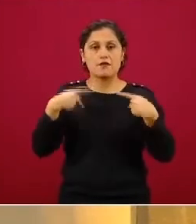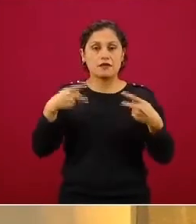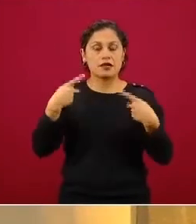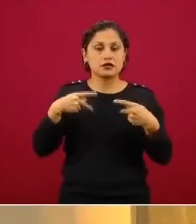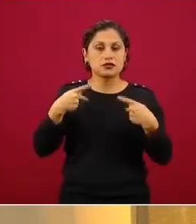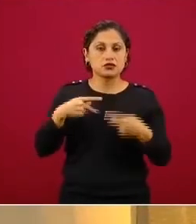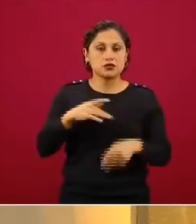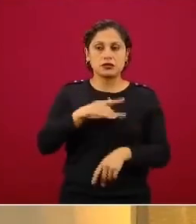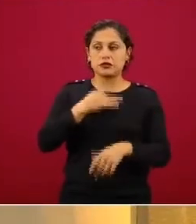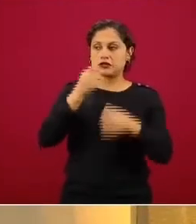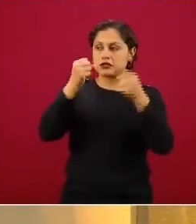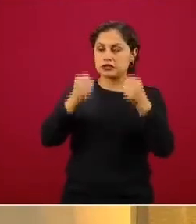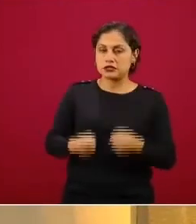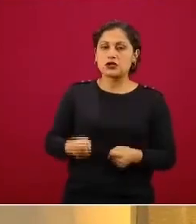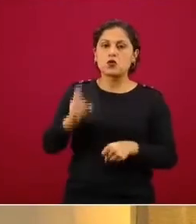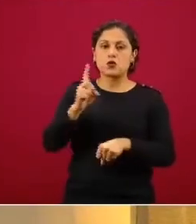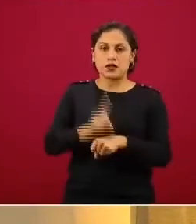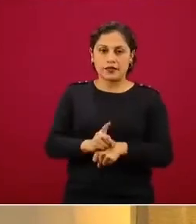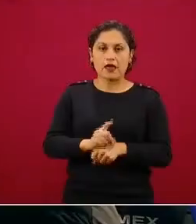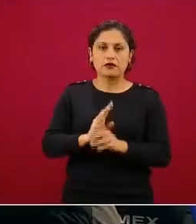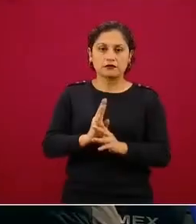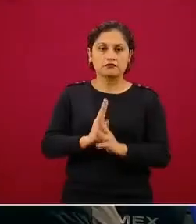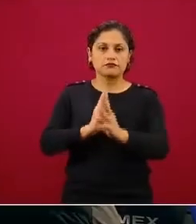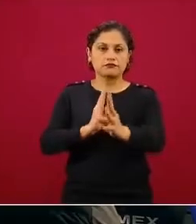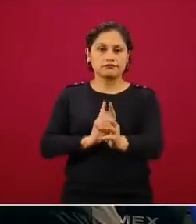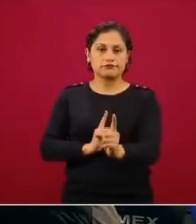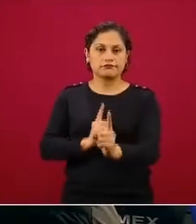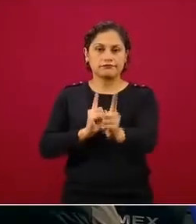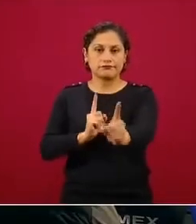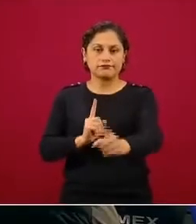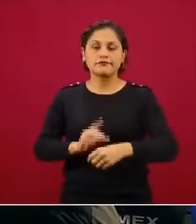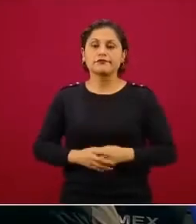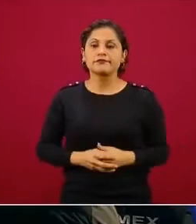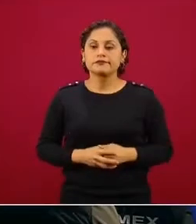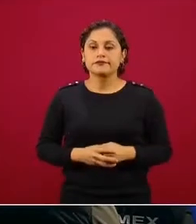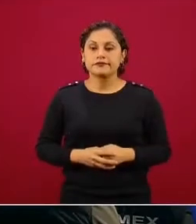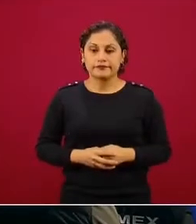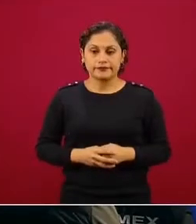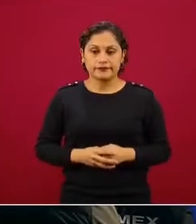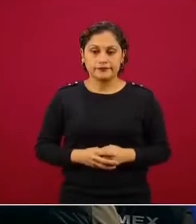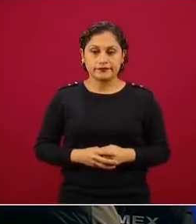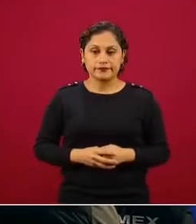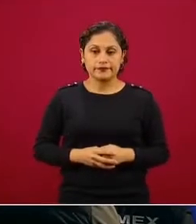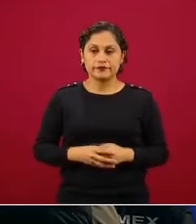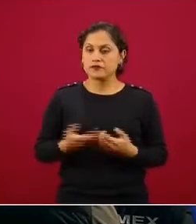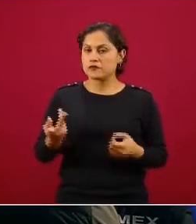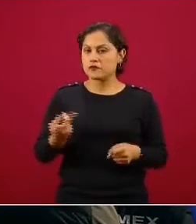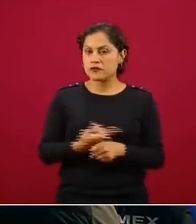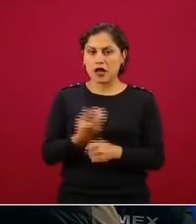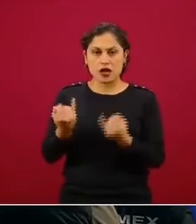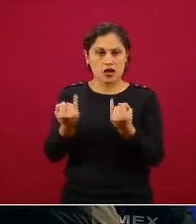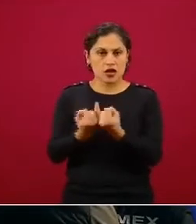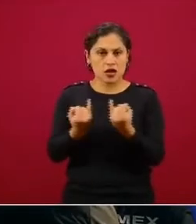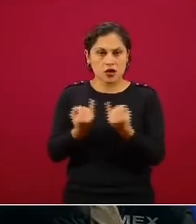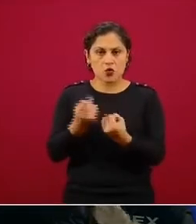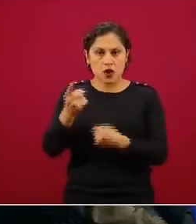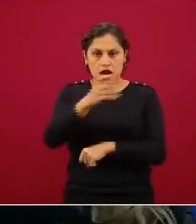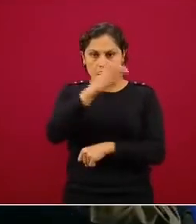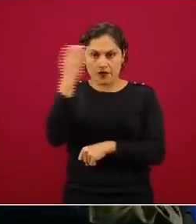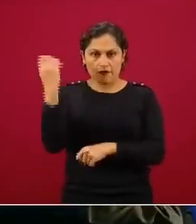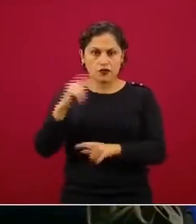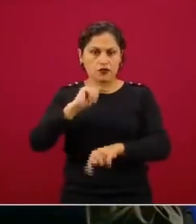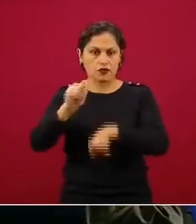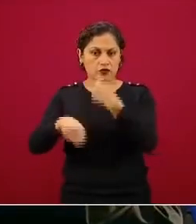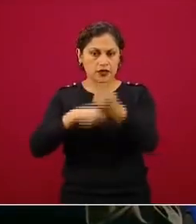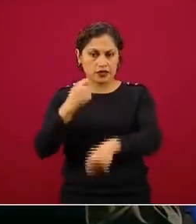un contagio o no. La siguiente. ¿Qué pasa en una tienda de conveniencia? Antes pues